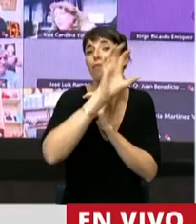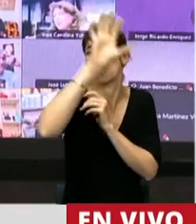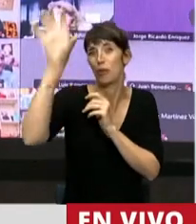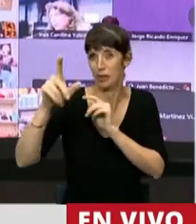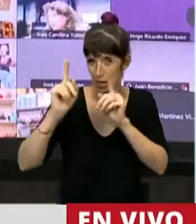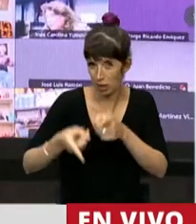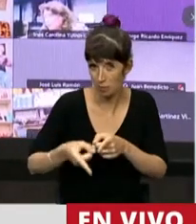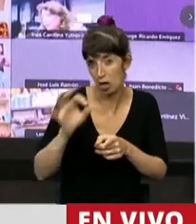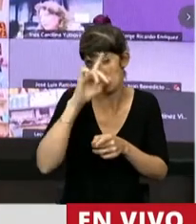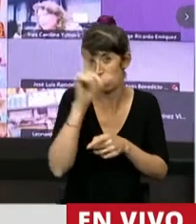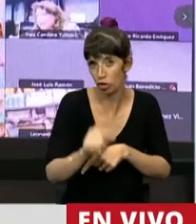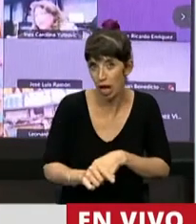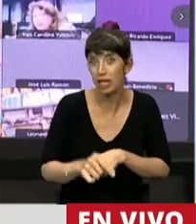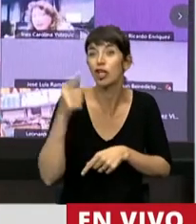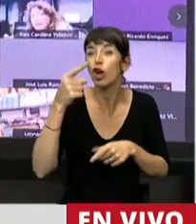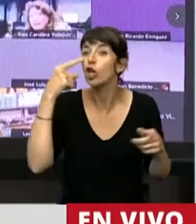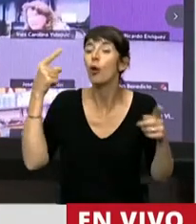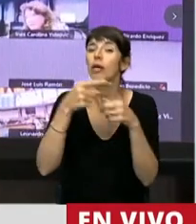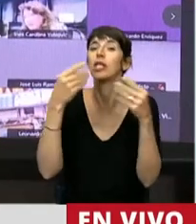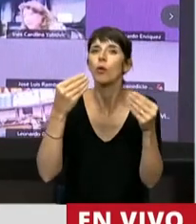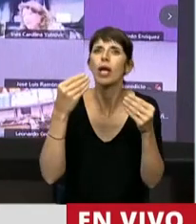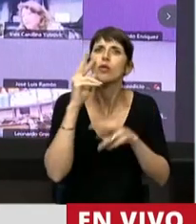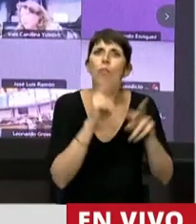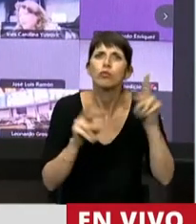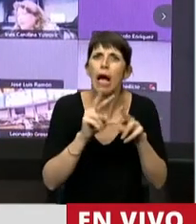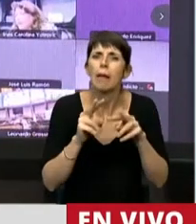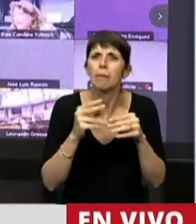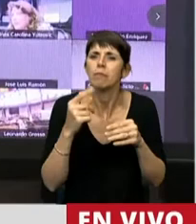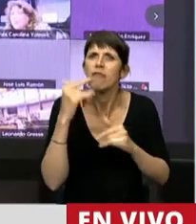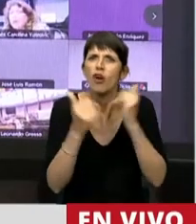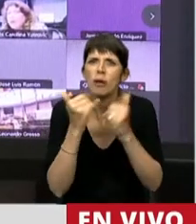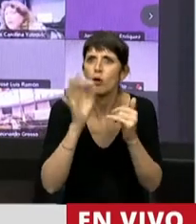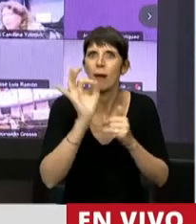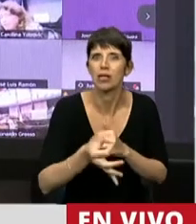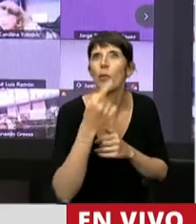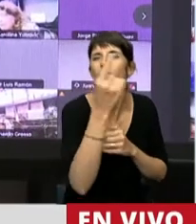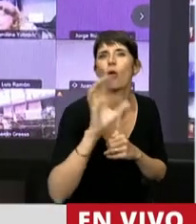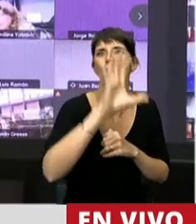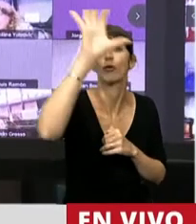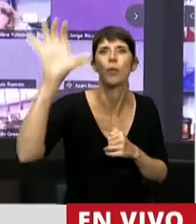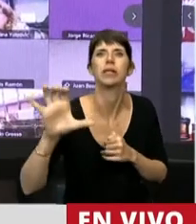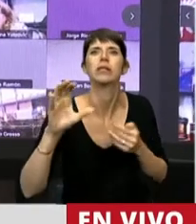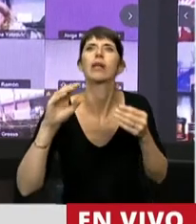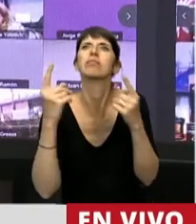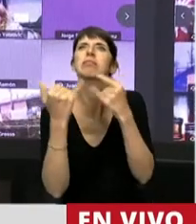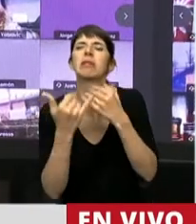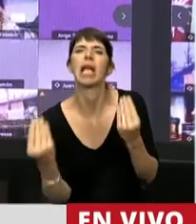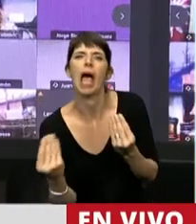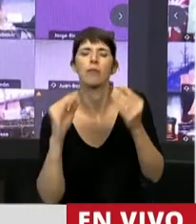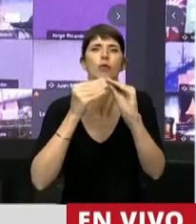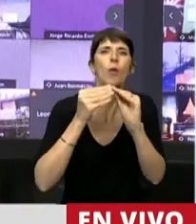identificar las necesidades de la comunidad y articular las políticas públicas adecuadas para su satisfacción.